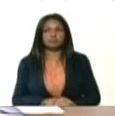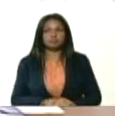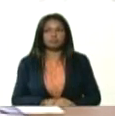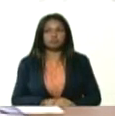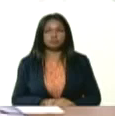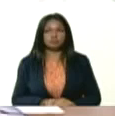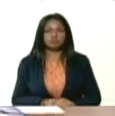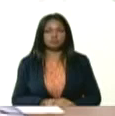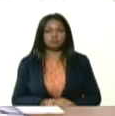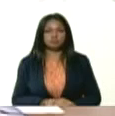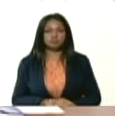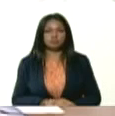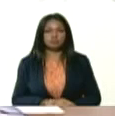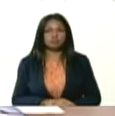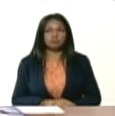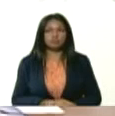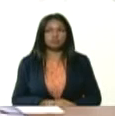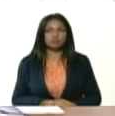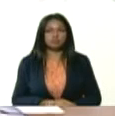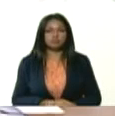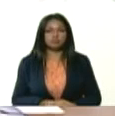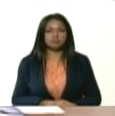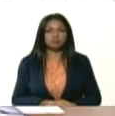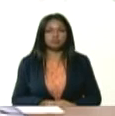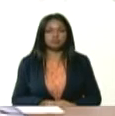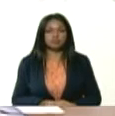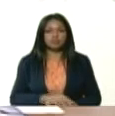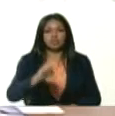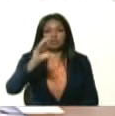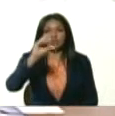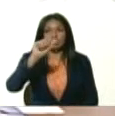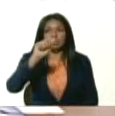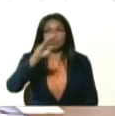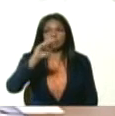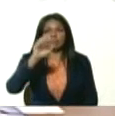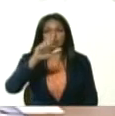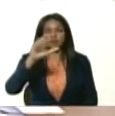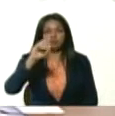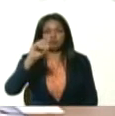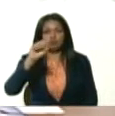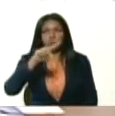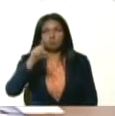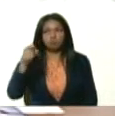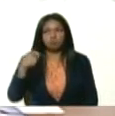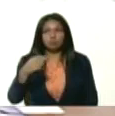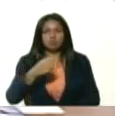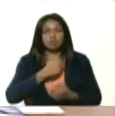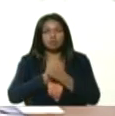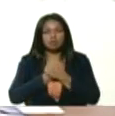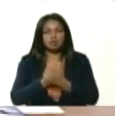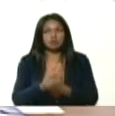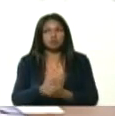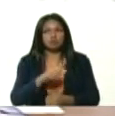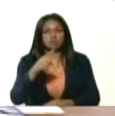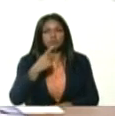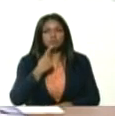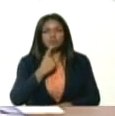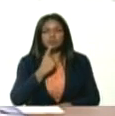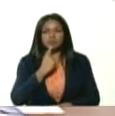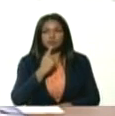mayor general Rodríguez Cabello, a usted, querido general en jefe, Padrino López,